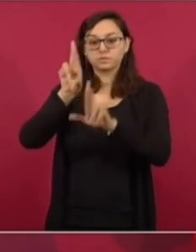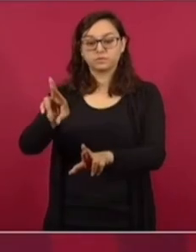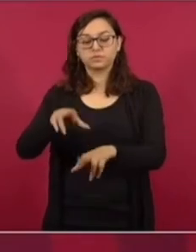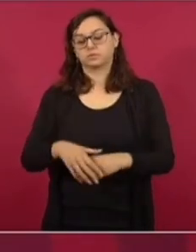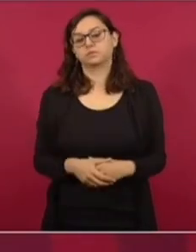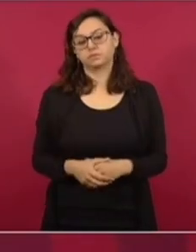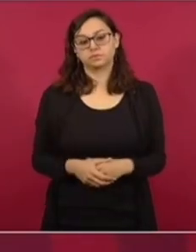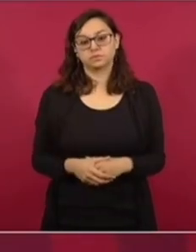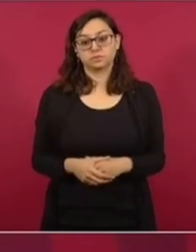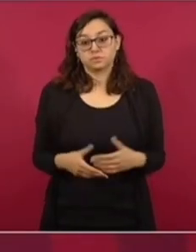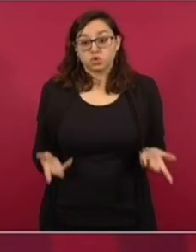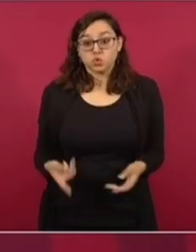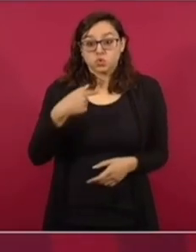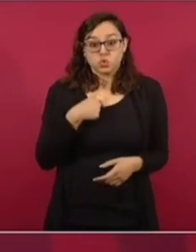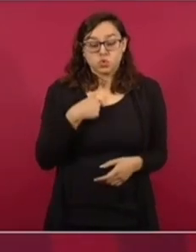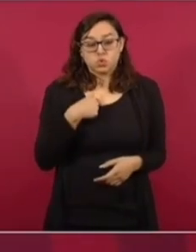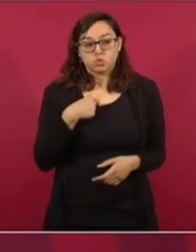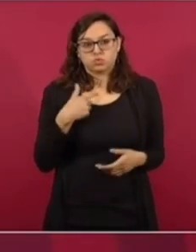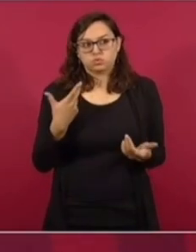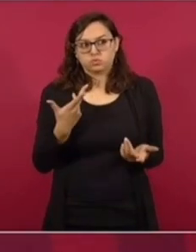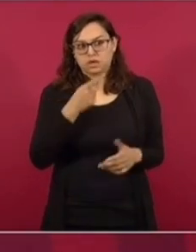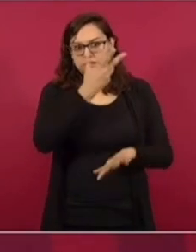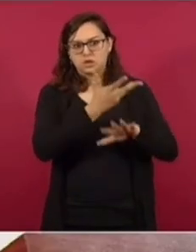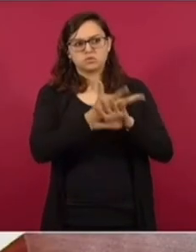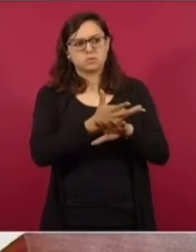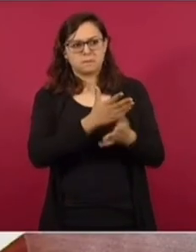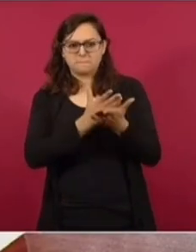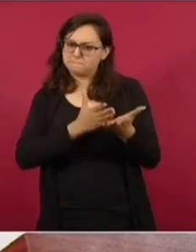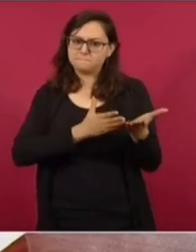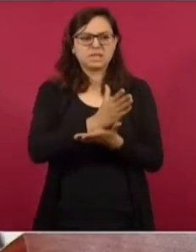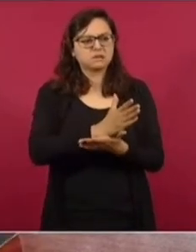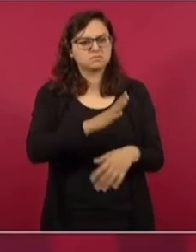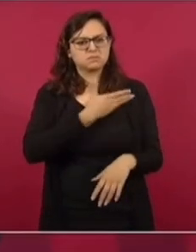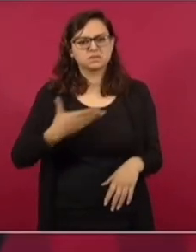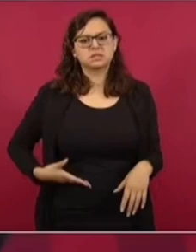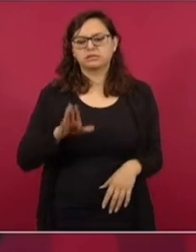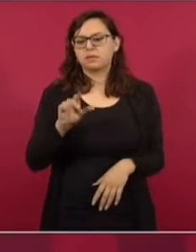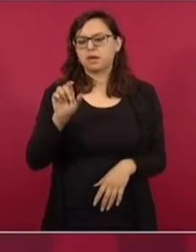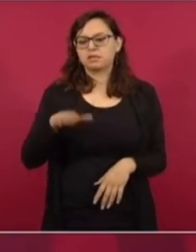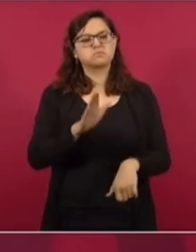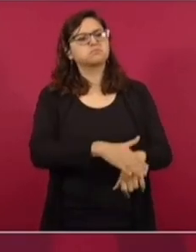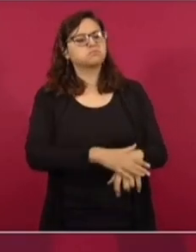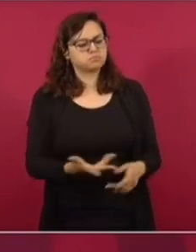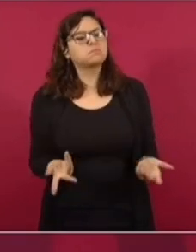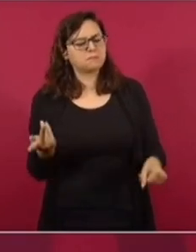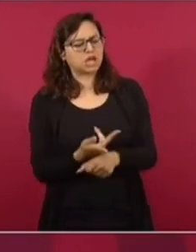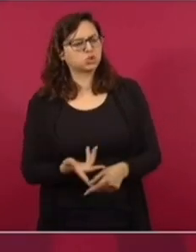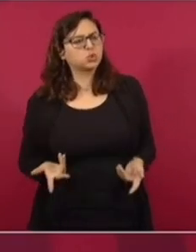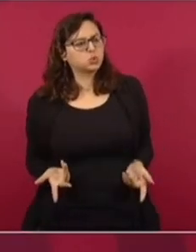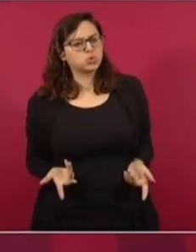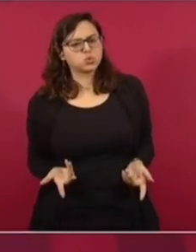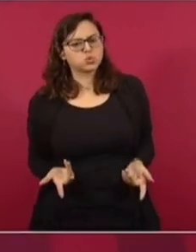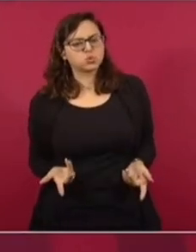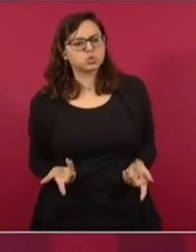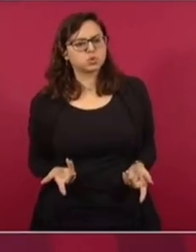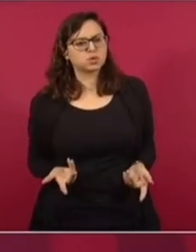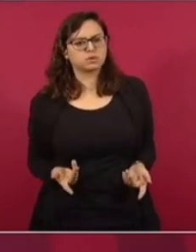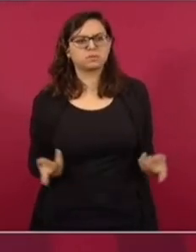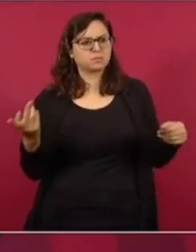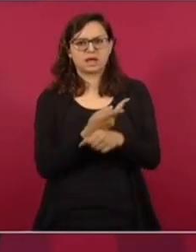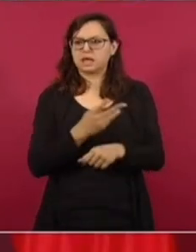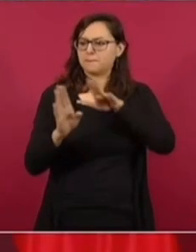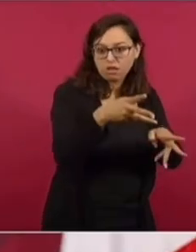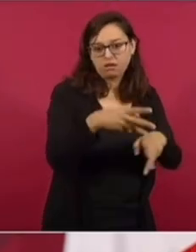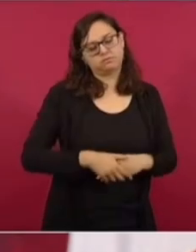a decirle al presidente Biden que por qué no cumple su compromiso de regularizar a los